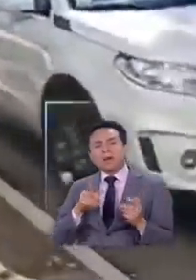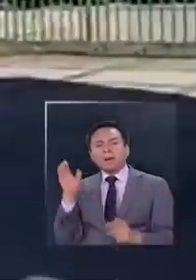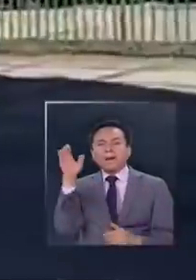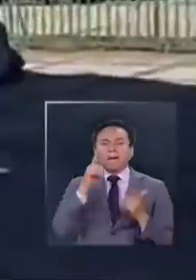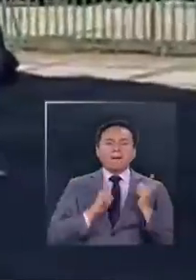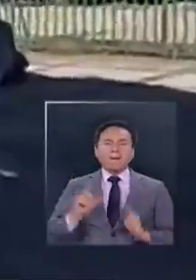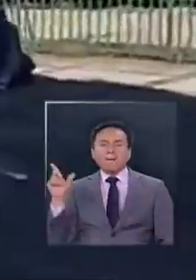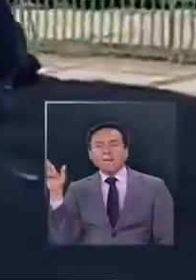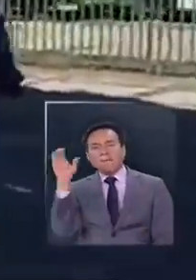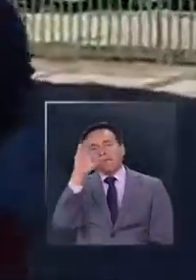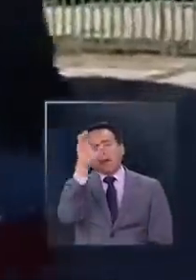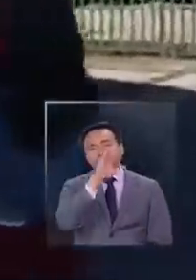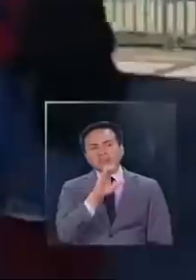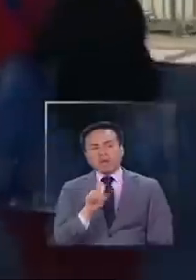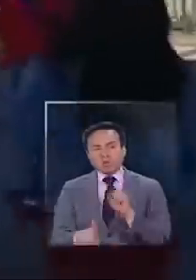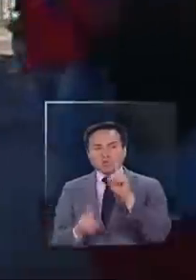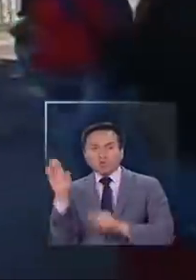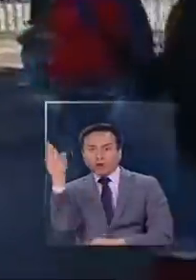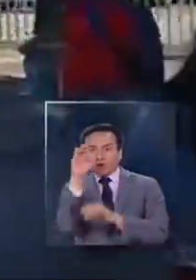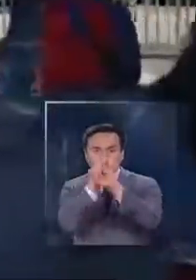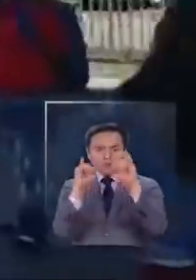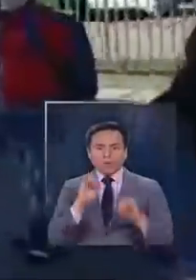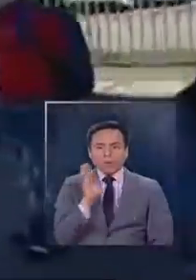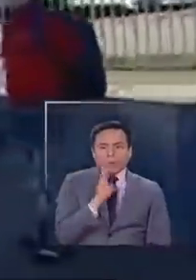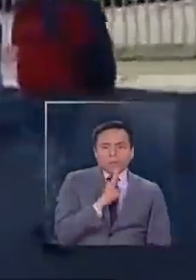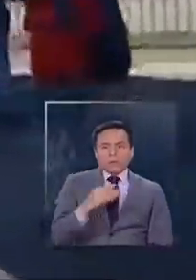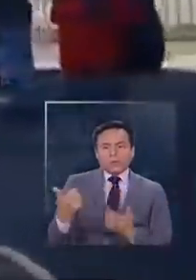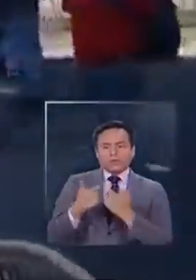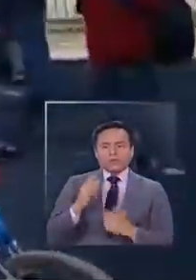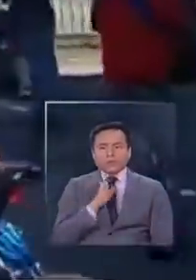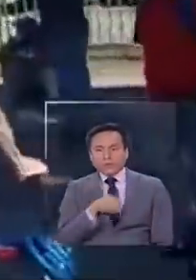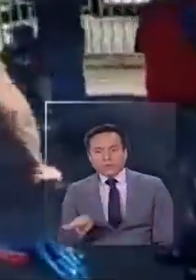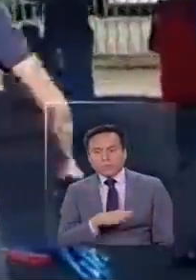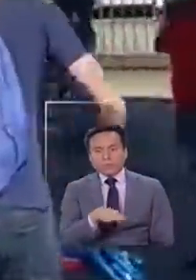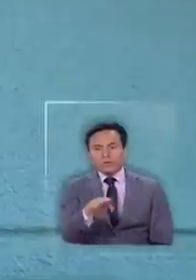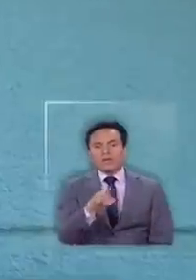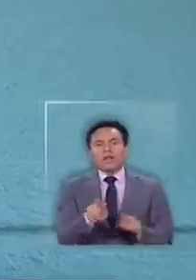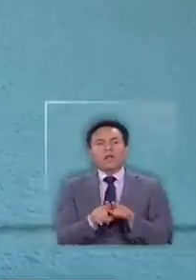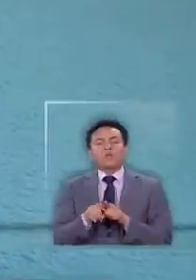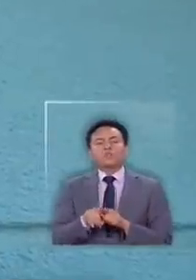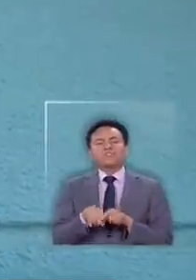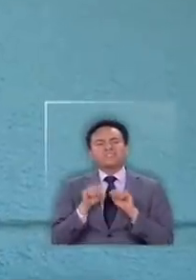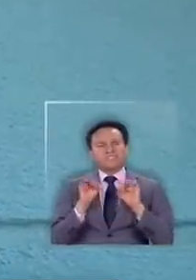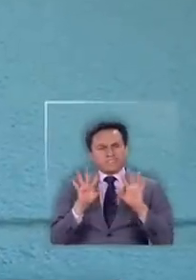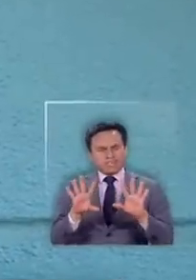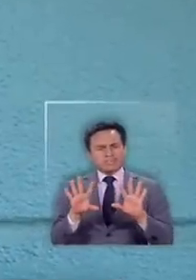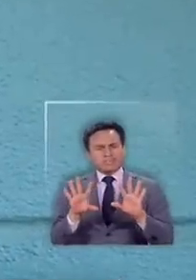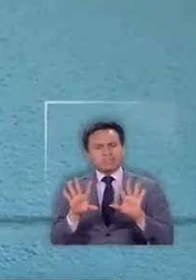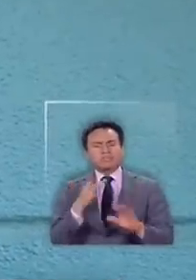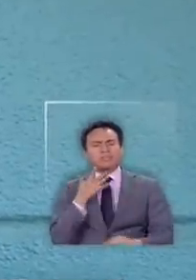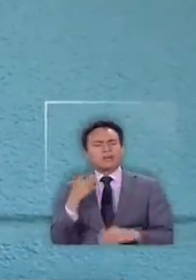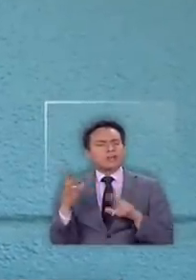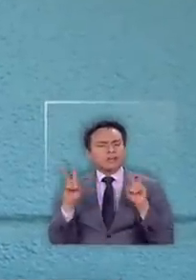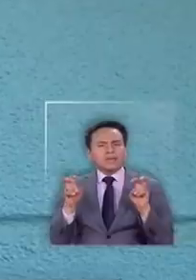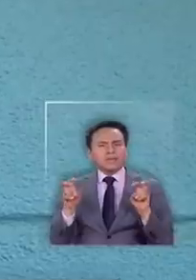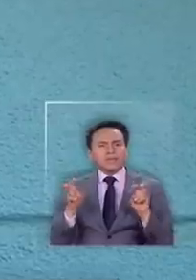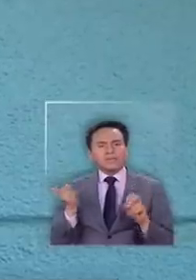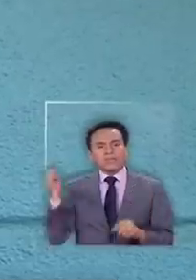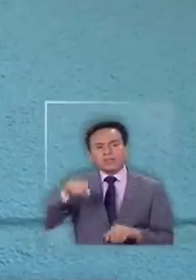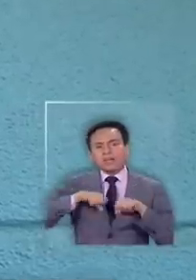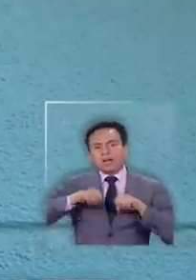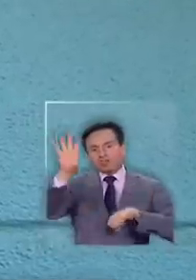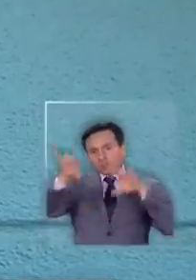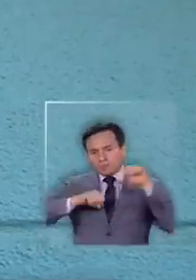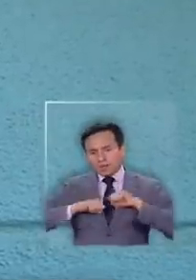paseo incluso algunos buscan la forma de evadir los controles unos 10 ¿para qué? para venir al